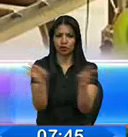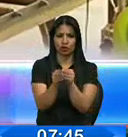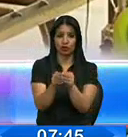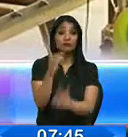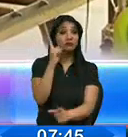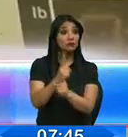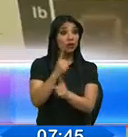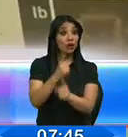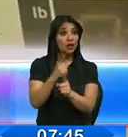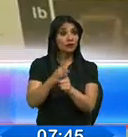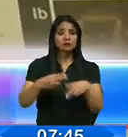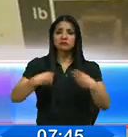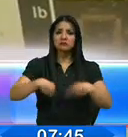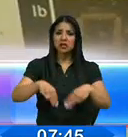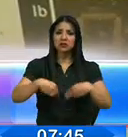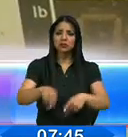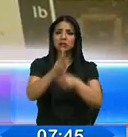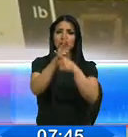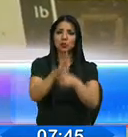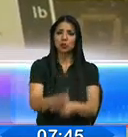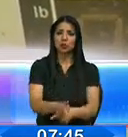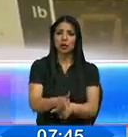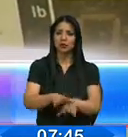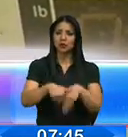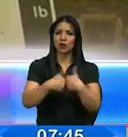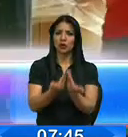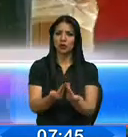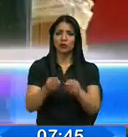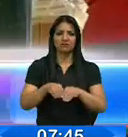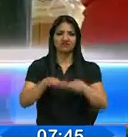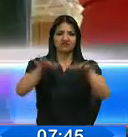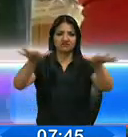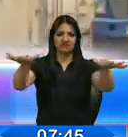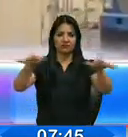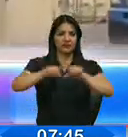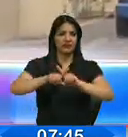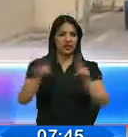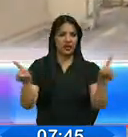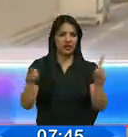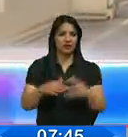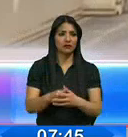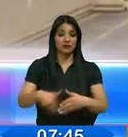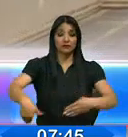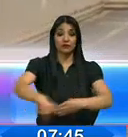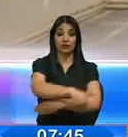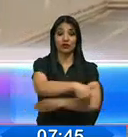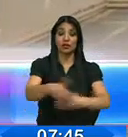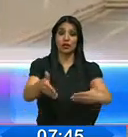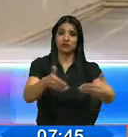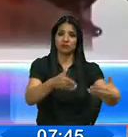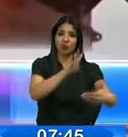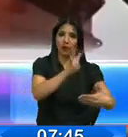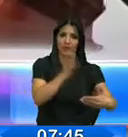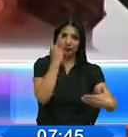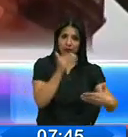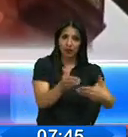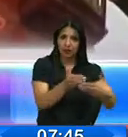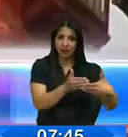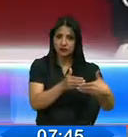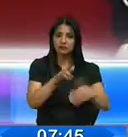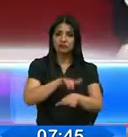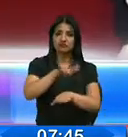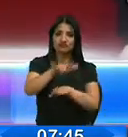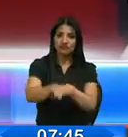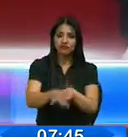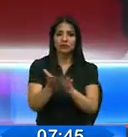constituyeron mecanismos de prevención en todos los niveles. Cuarentena en las fronteras, puertos y aeropuertos,